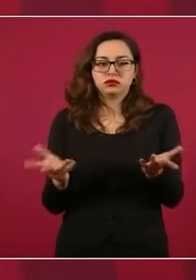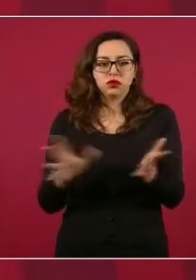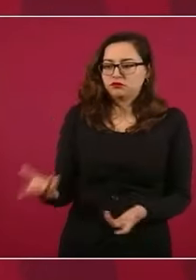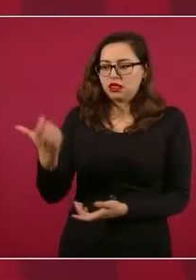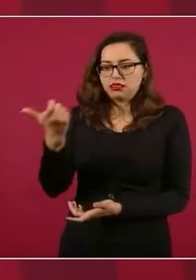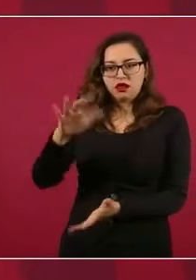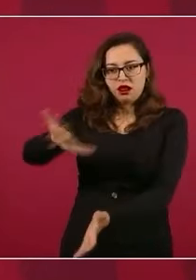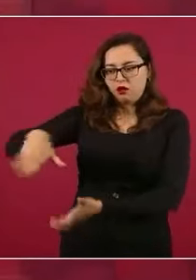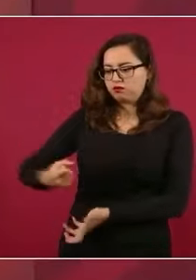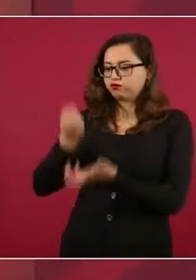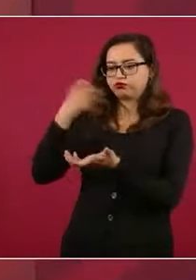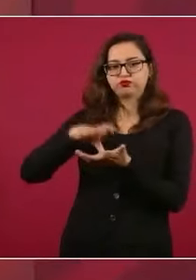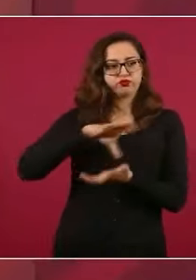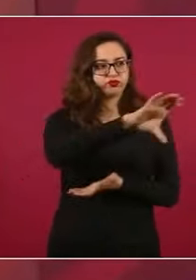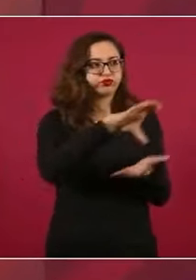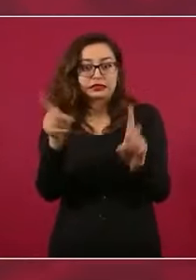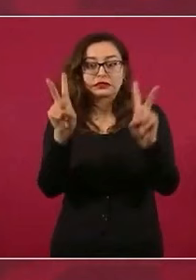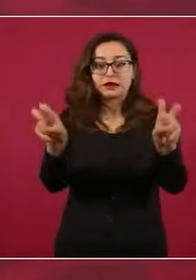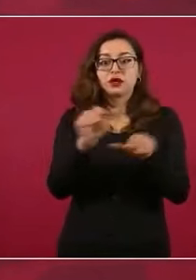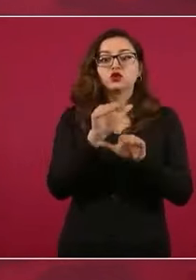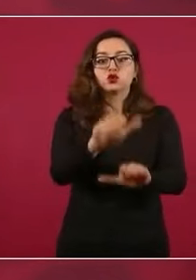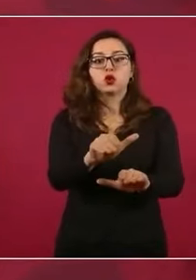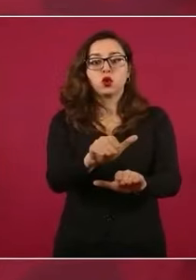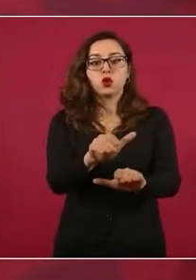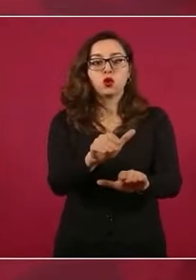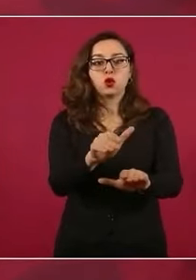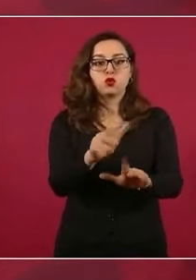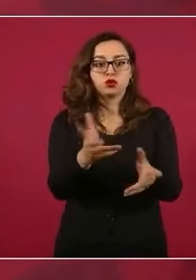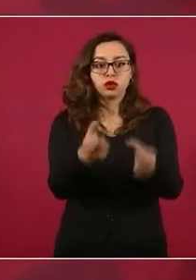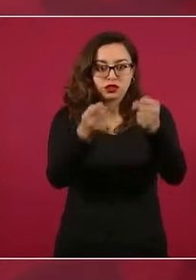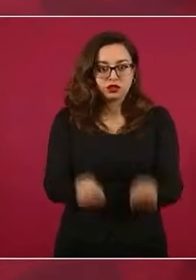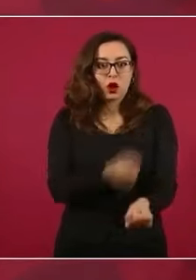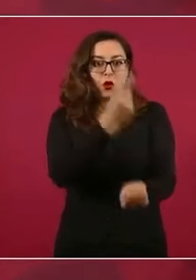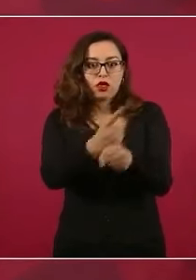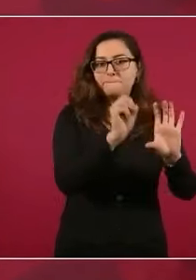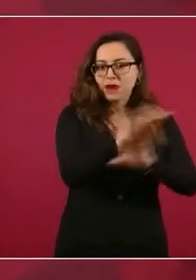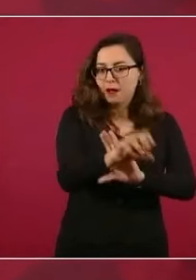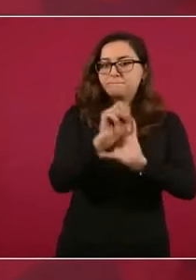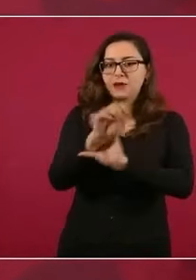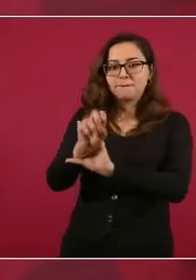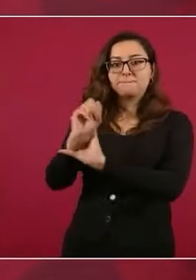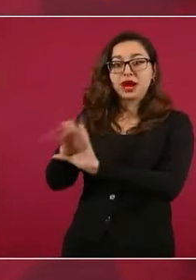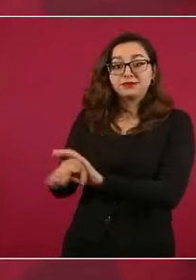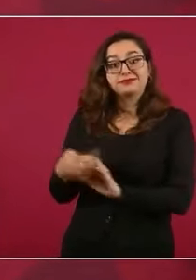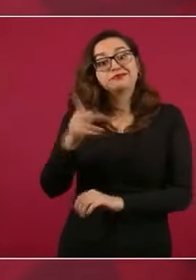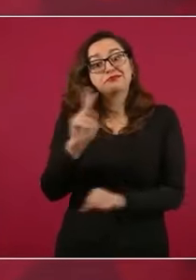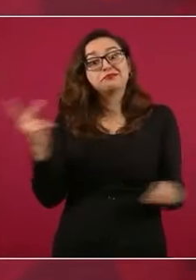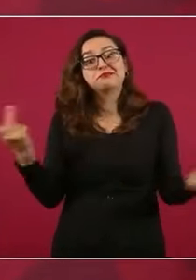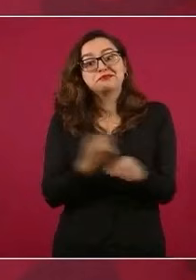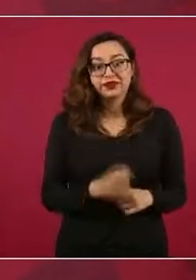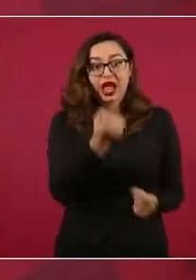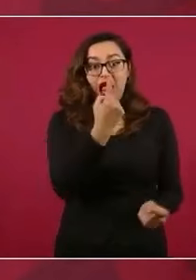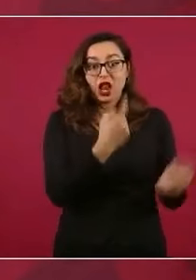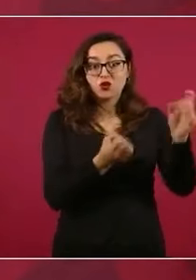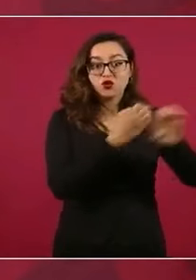corresponden para el fortalecimiento de acciones de seguridad pública. Lo que sucede es que no en todos los